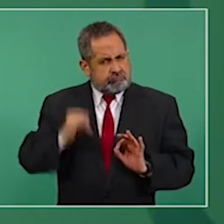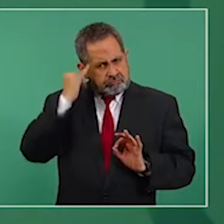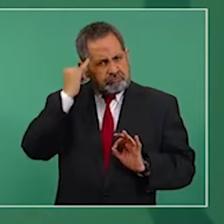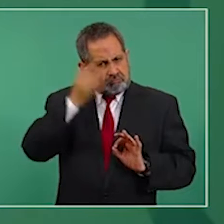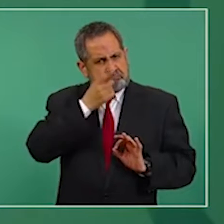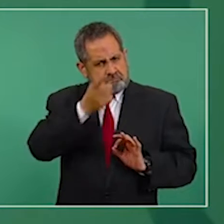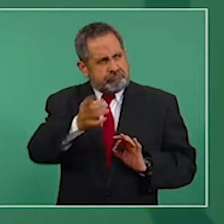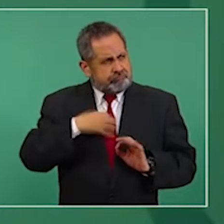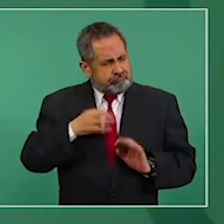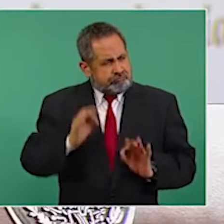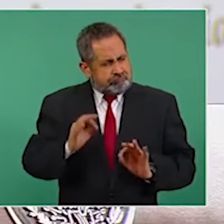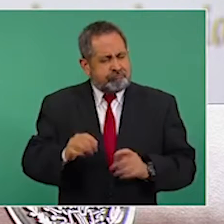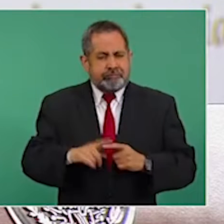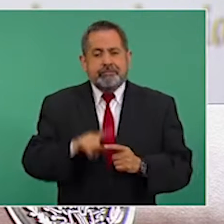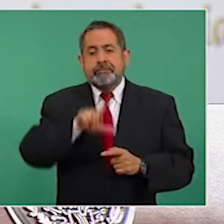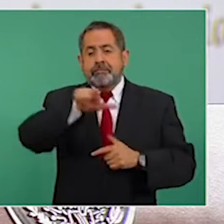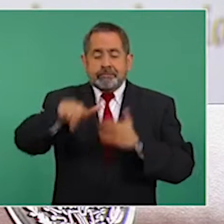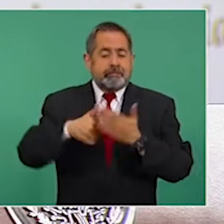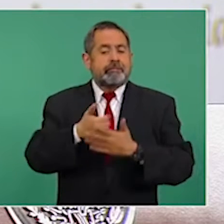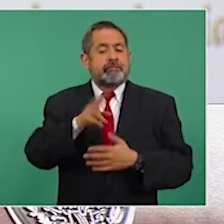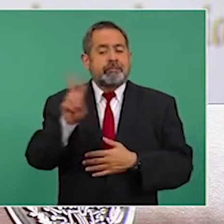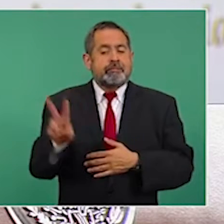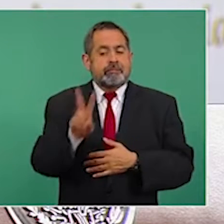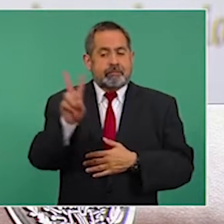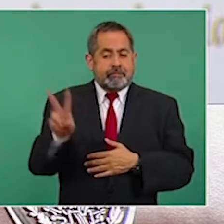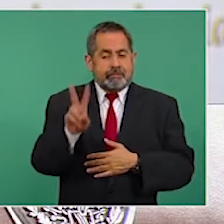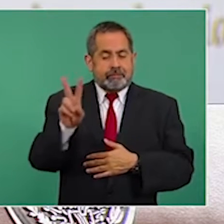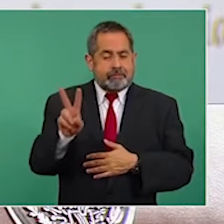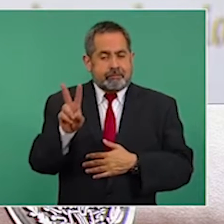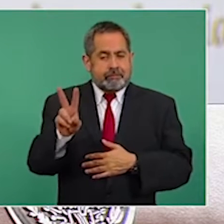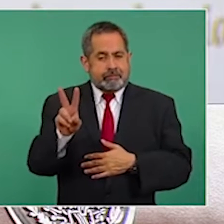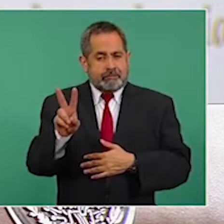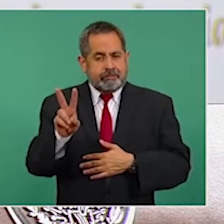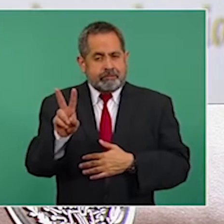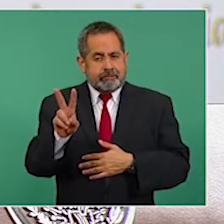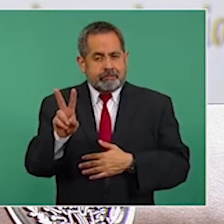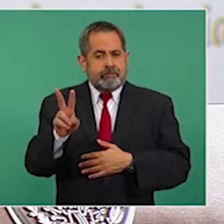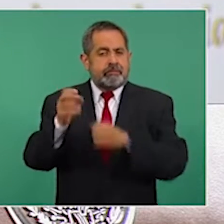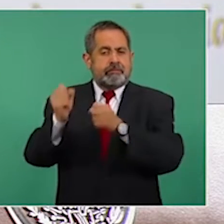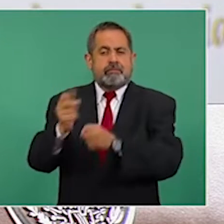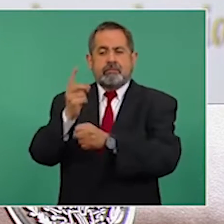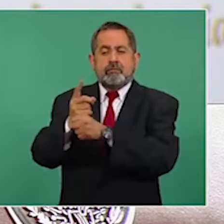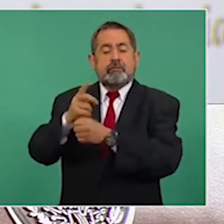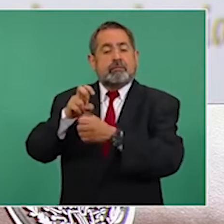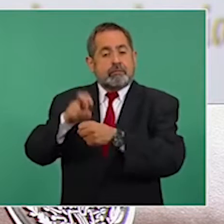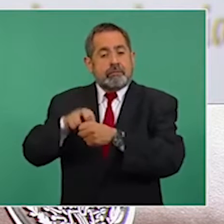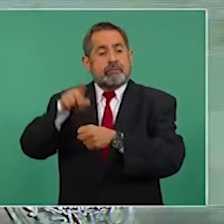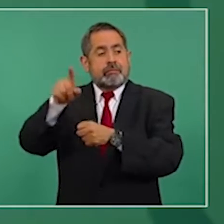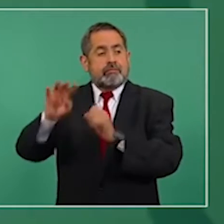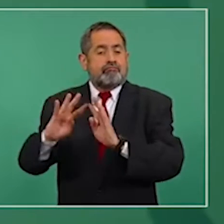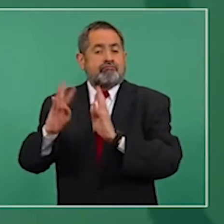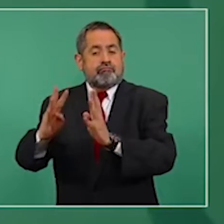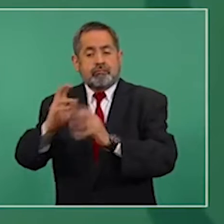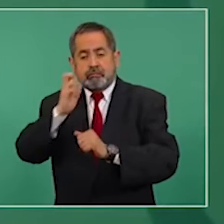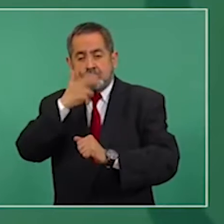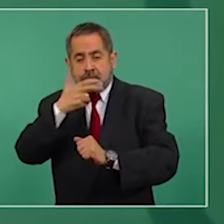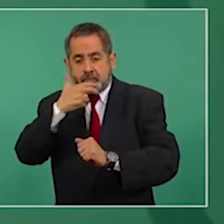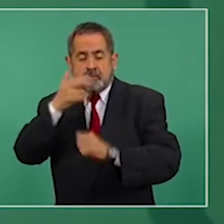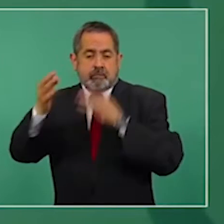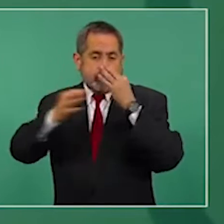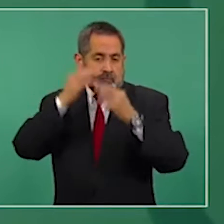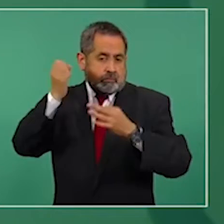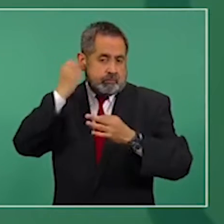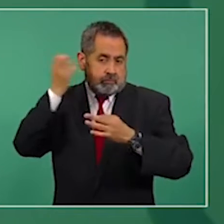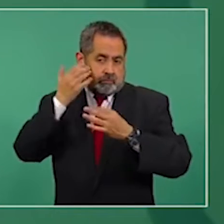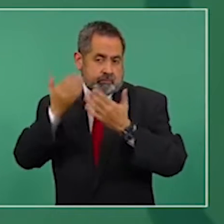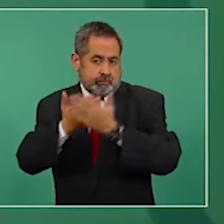principio. El viernes es el Gabinete de Seguridad y la conferencia en Chihuahua, viernes.